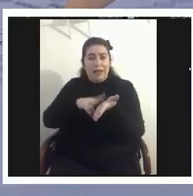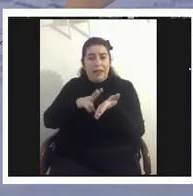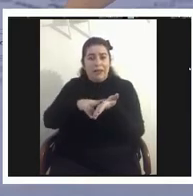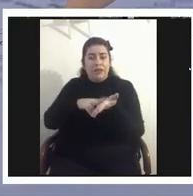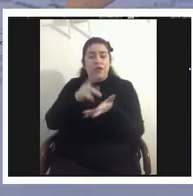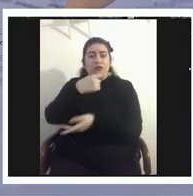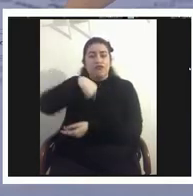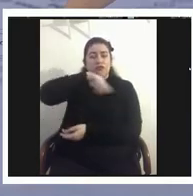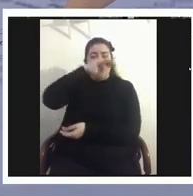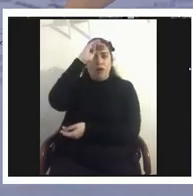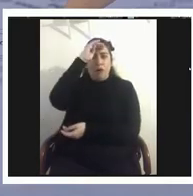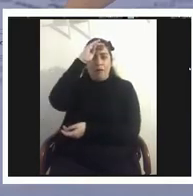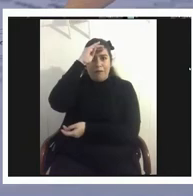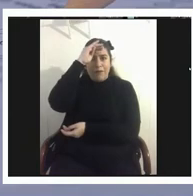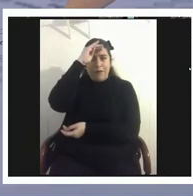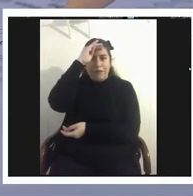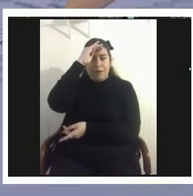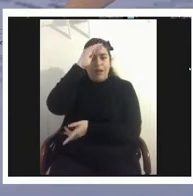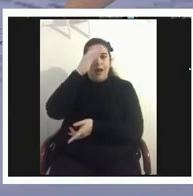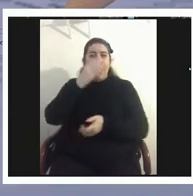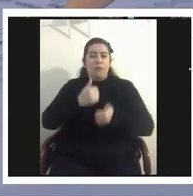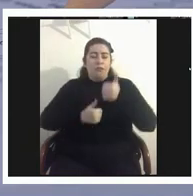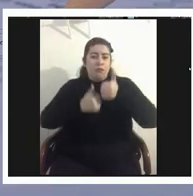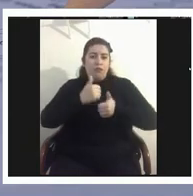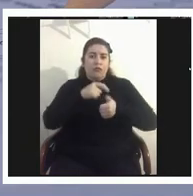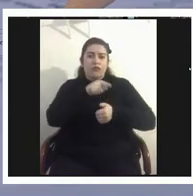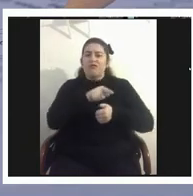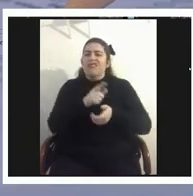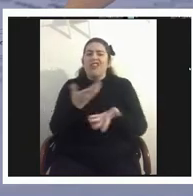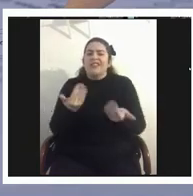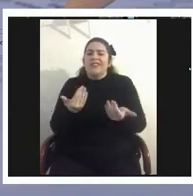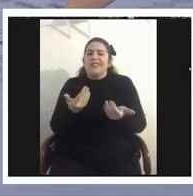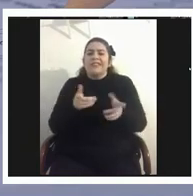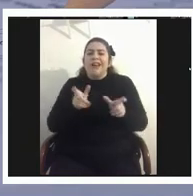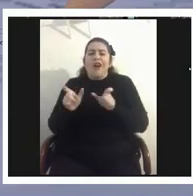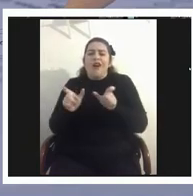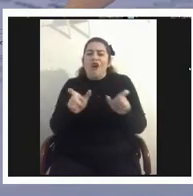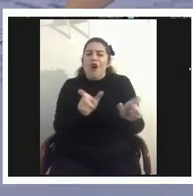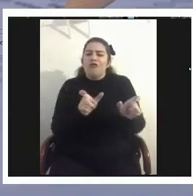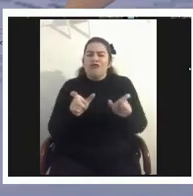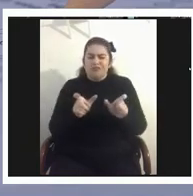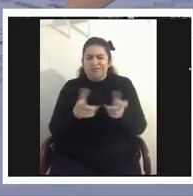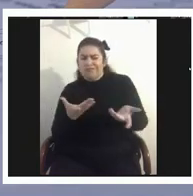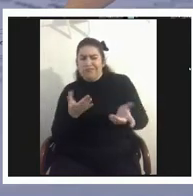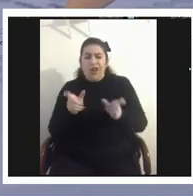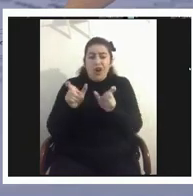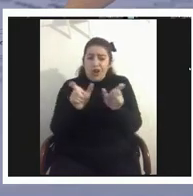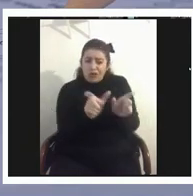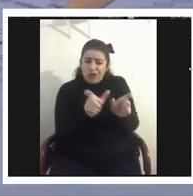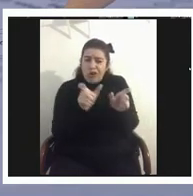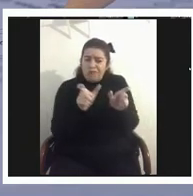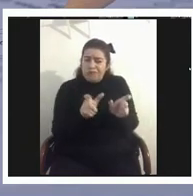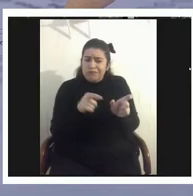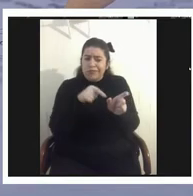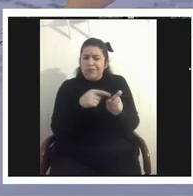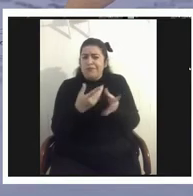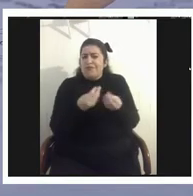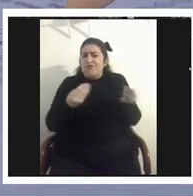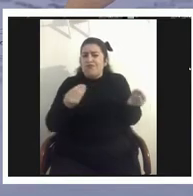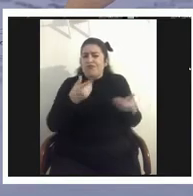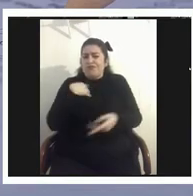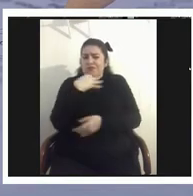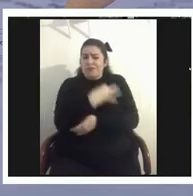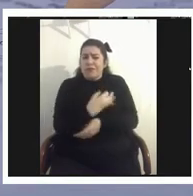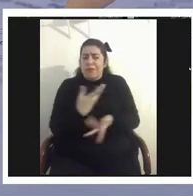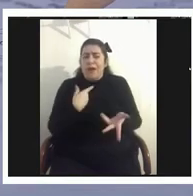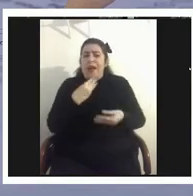en la profesión no debería tener estos mecanismos de control porque controlarlos es redundante en la eficiencia